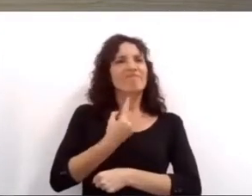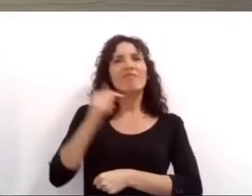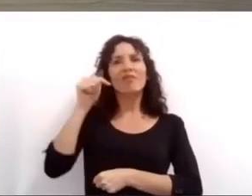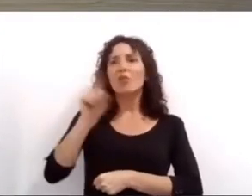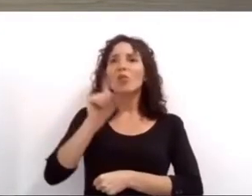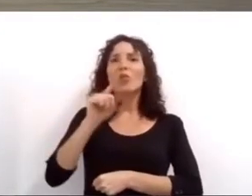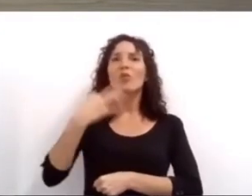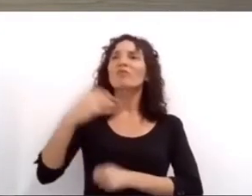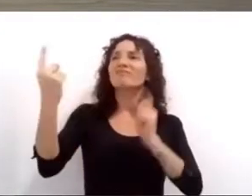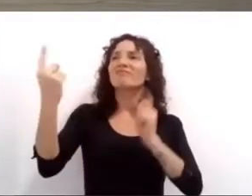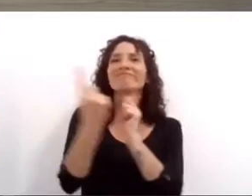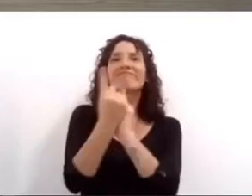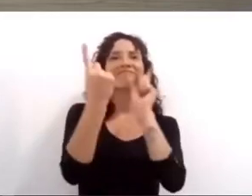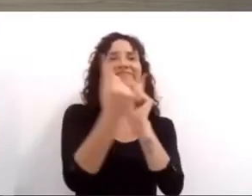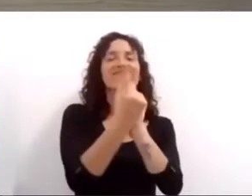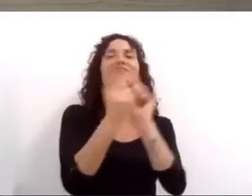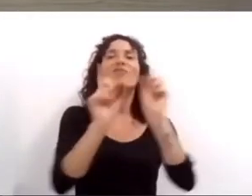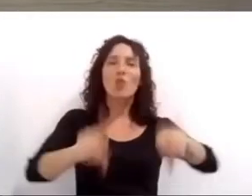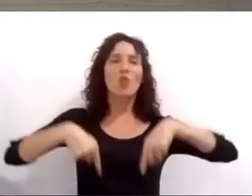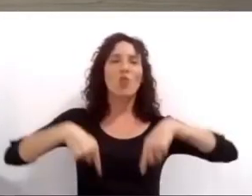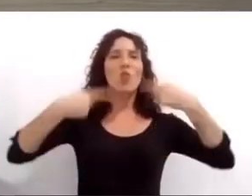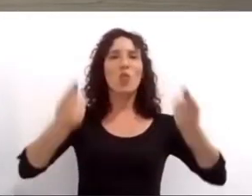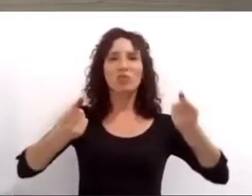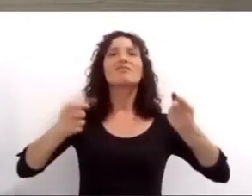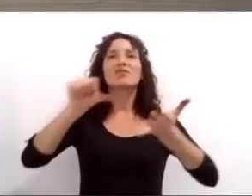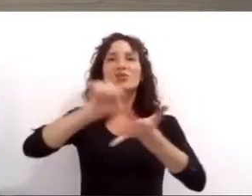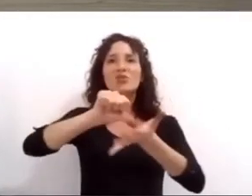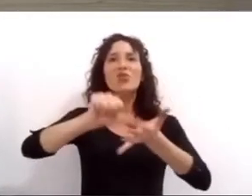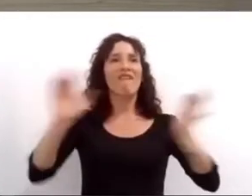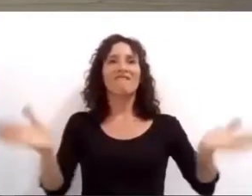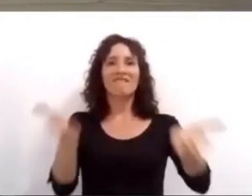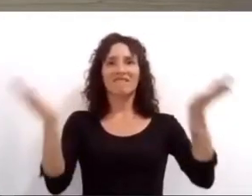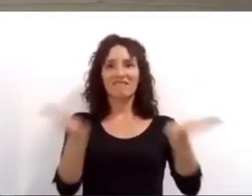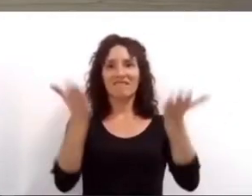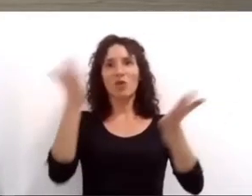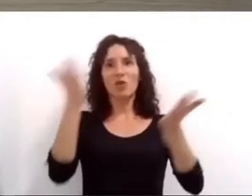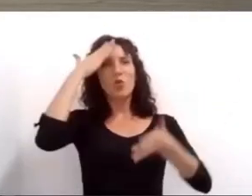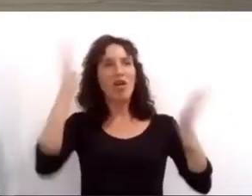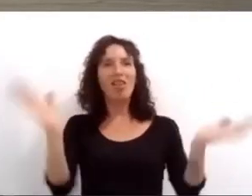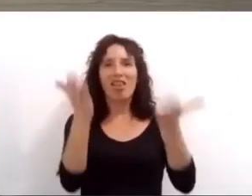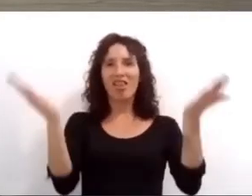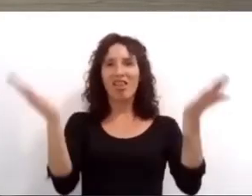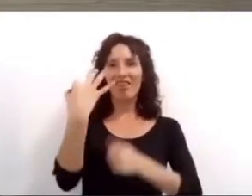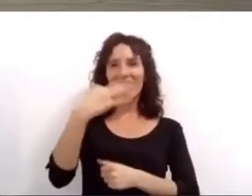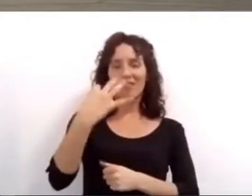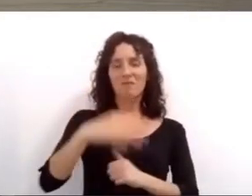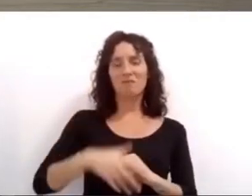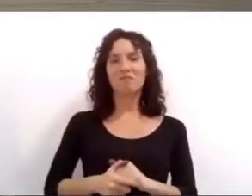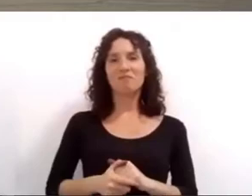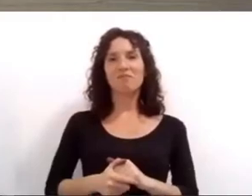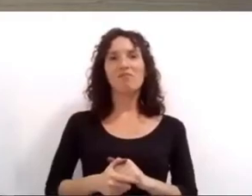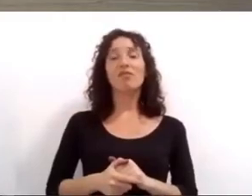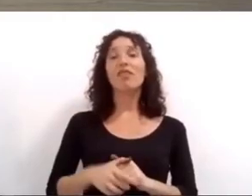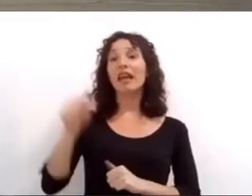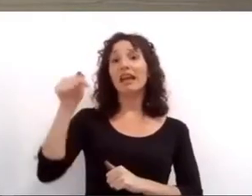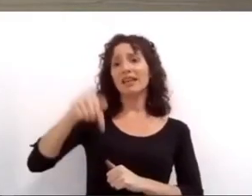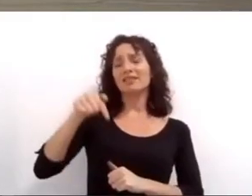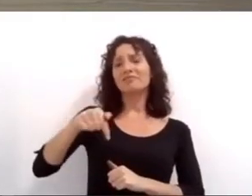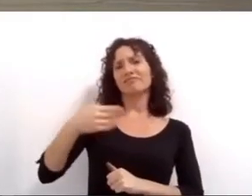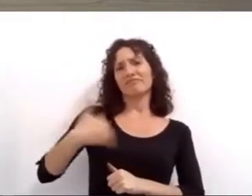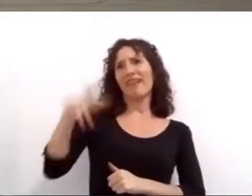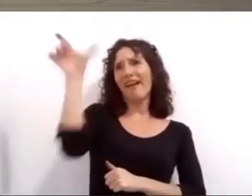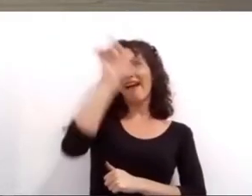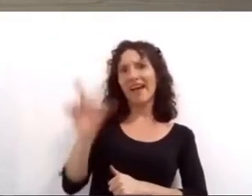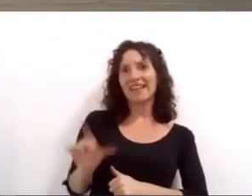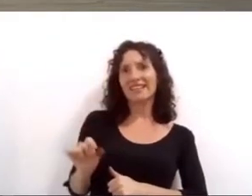este regreso en este sentido quiero que pongamos en valor un gran logro fuimos una de las primeras ciudades donde los músicos y artistas